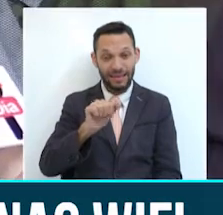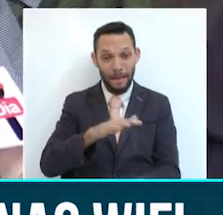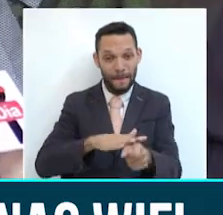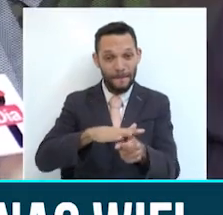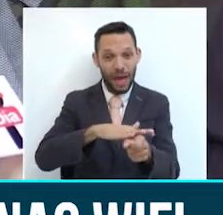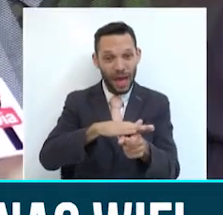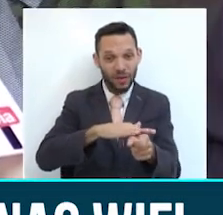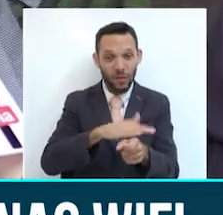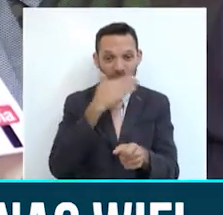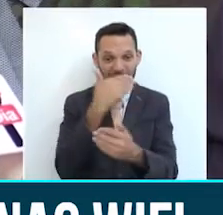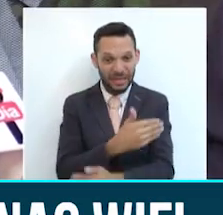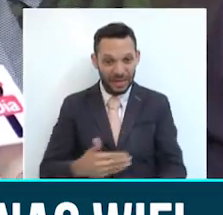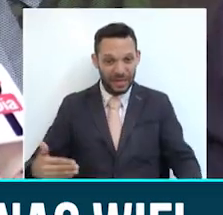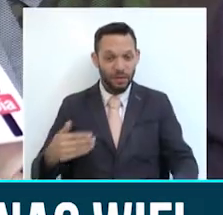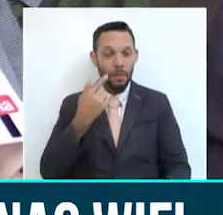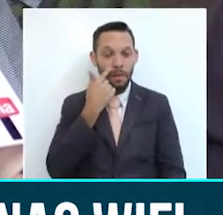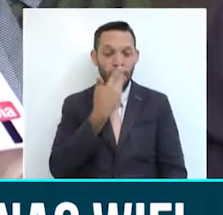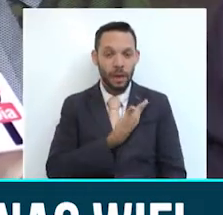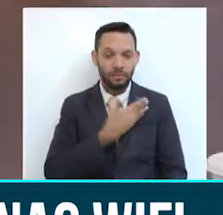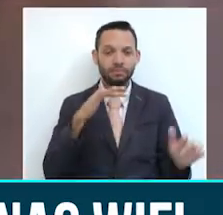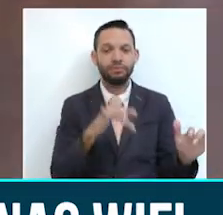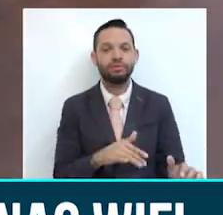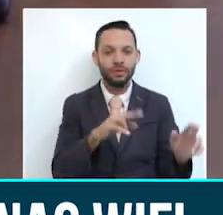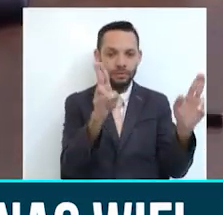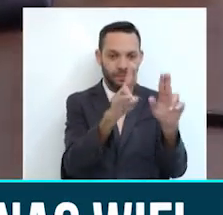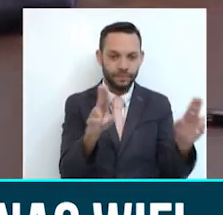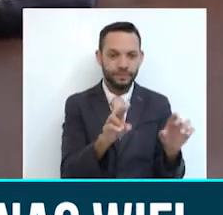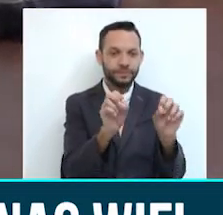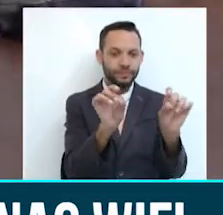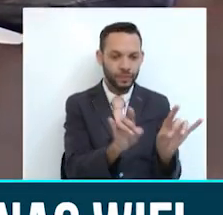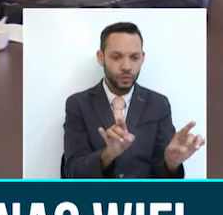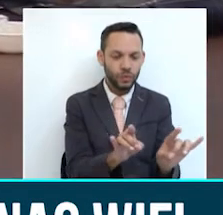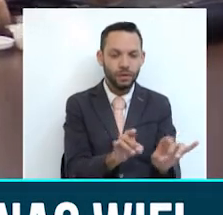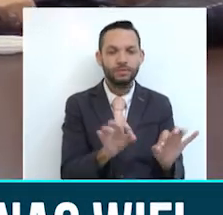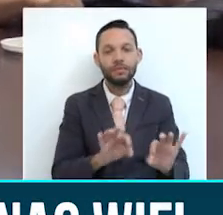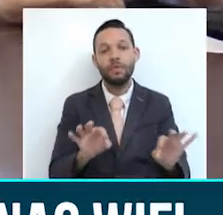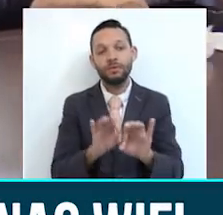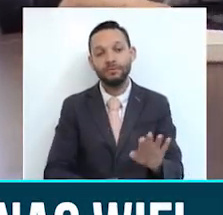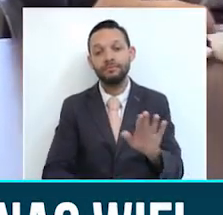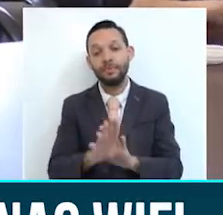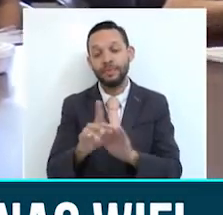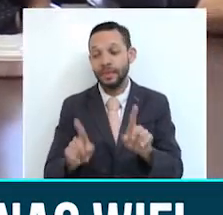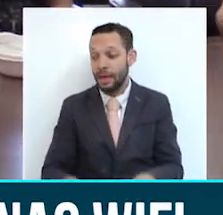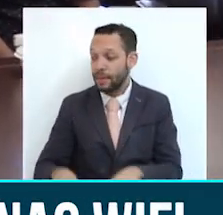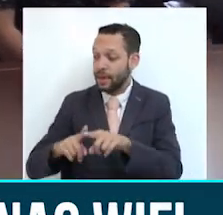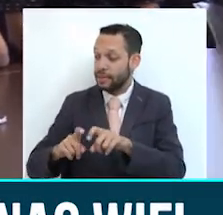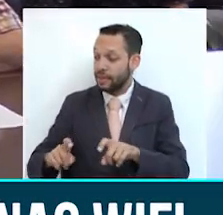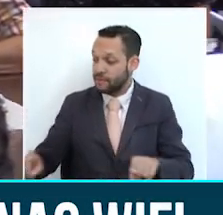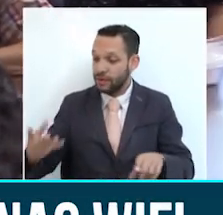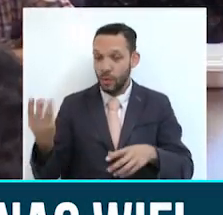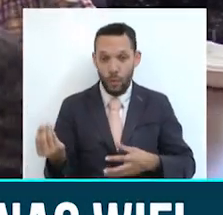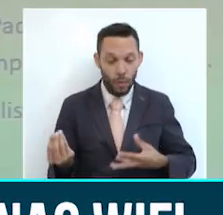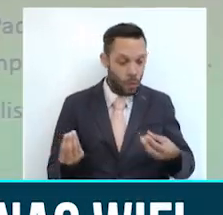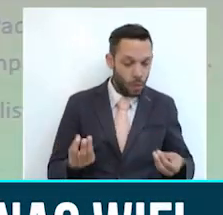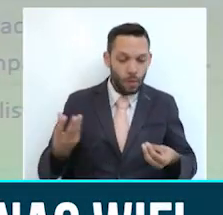con los niños utilizando el punto Wi-Fi. Esta apropiación tecnológica también ha servido para que las distintas asociaciones y los